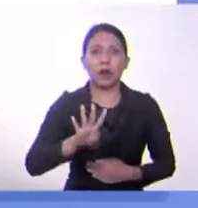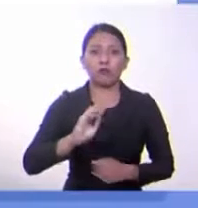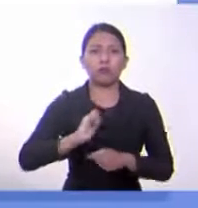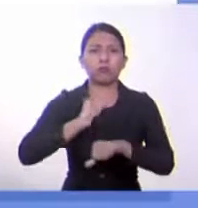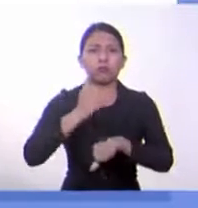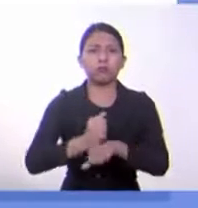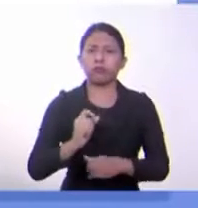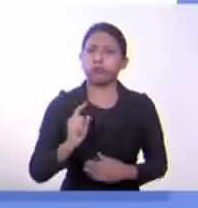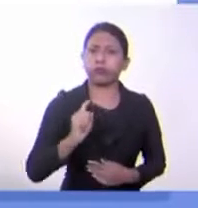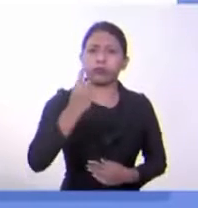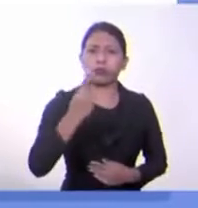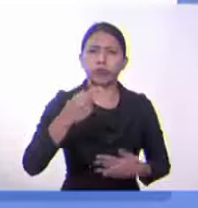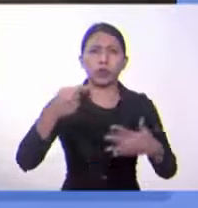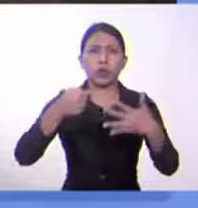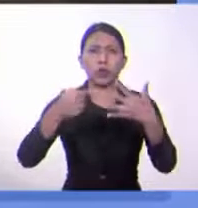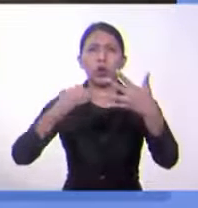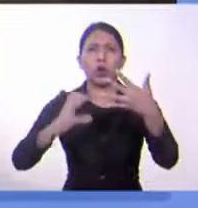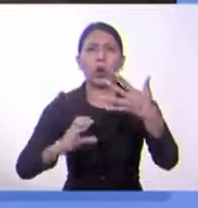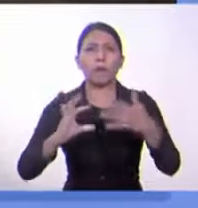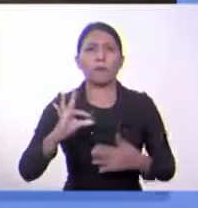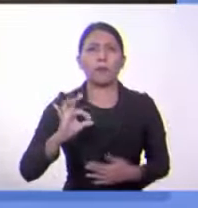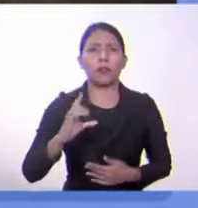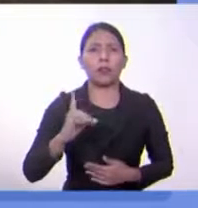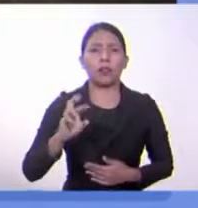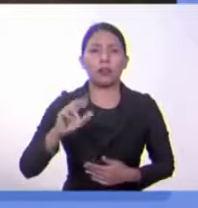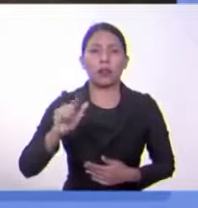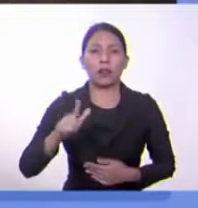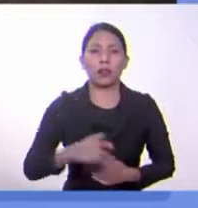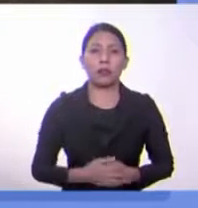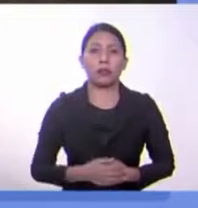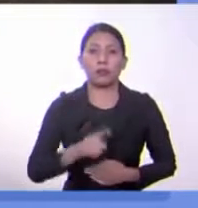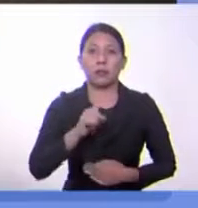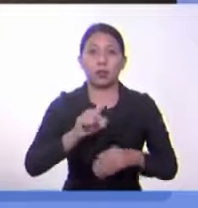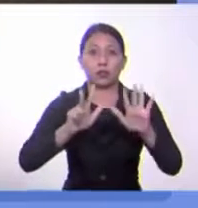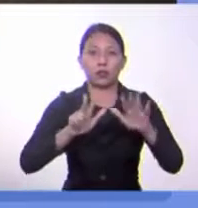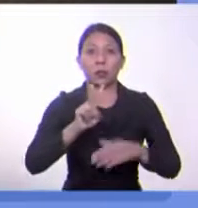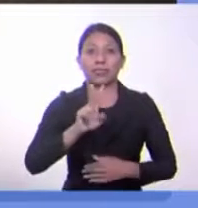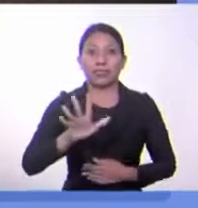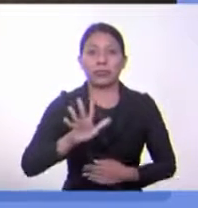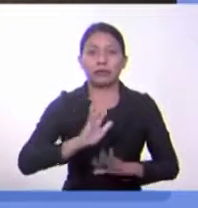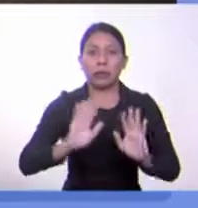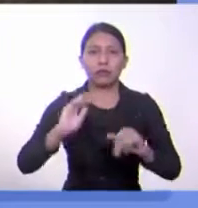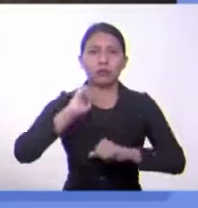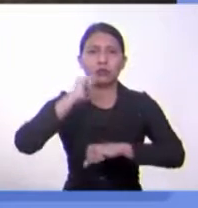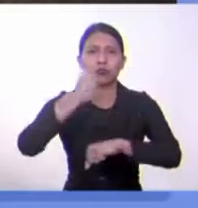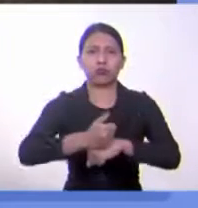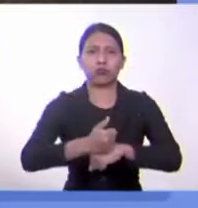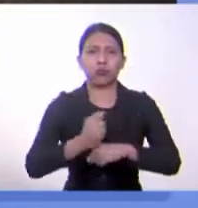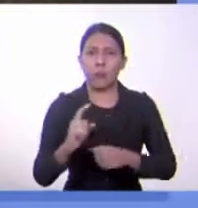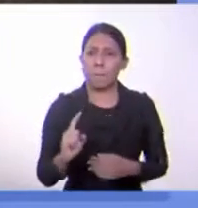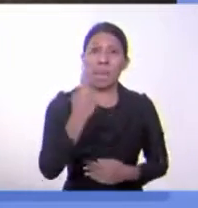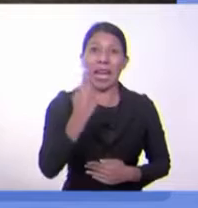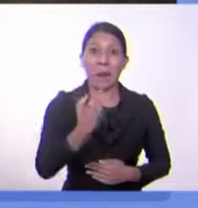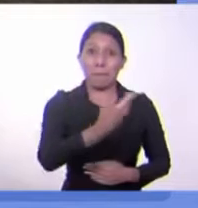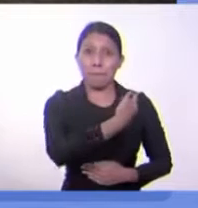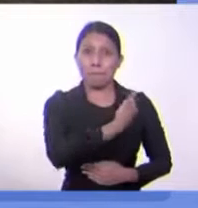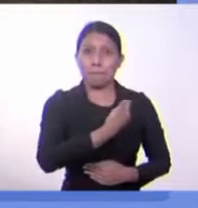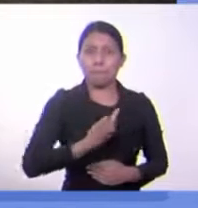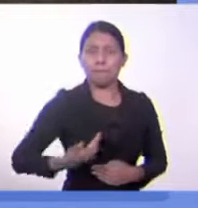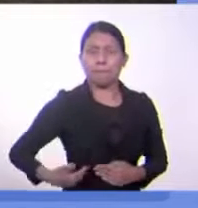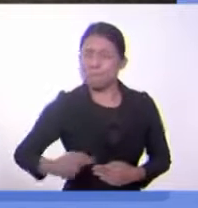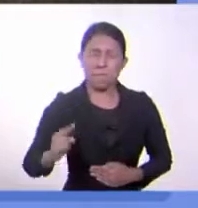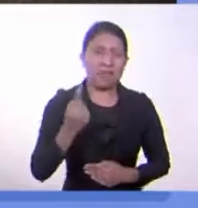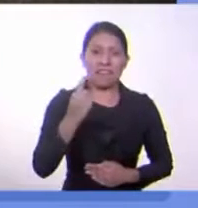la primera constitución federal. Para 1825 ya se estaba nombrando como primer presidente de la